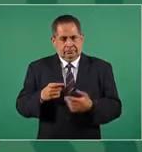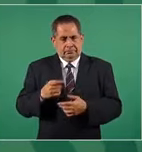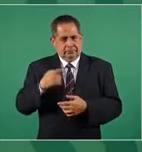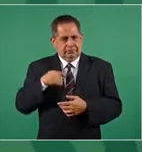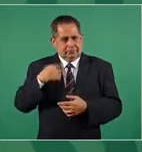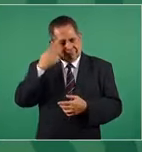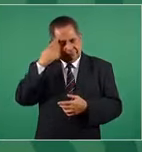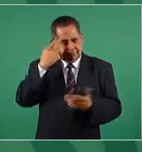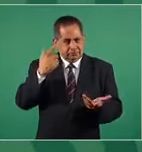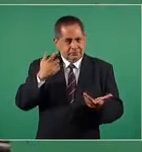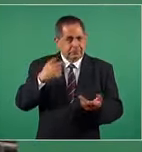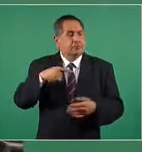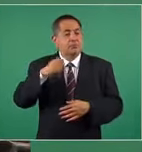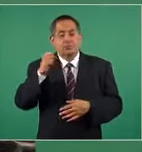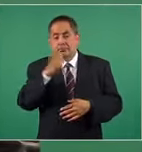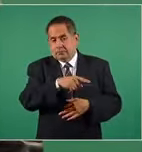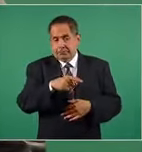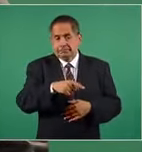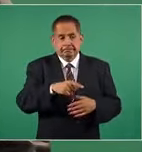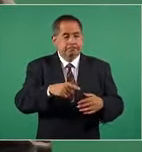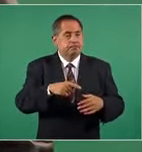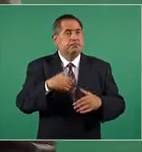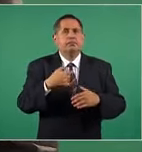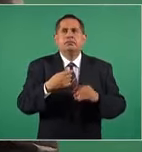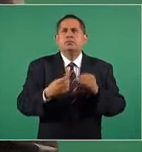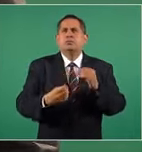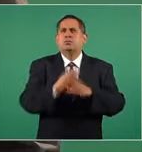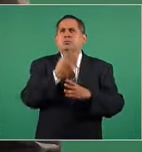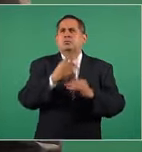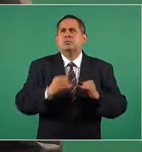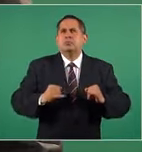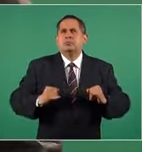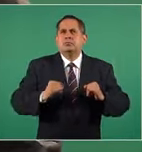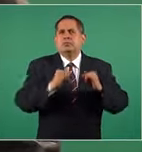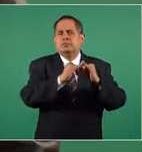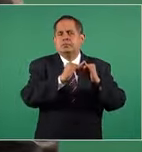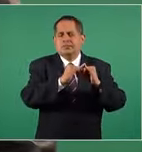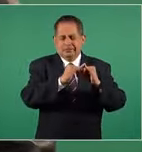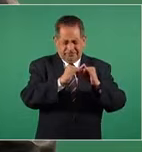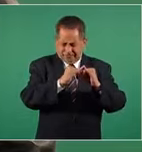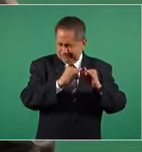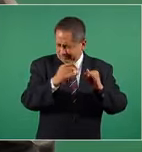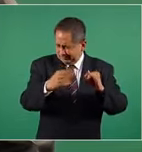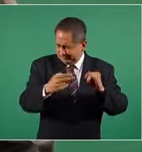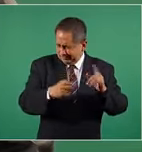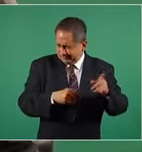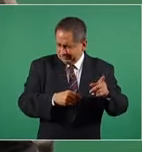el Instituto o